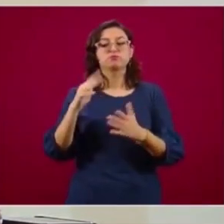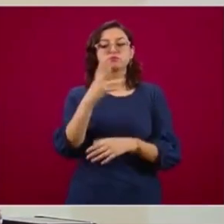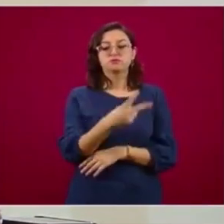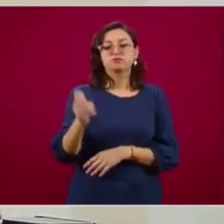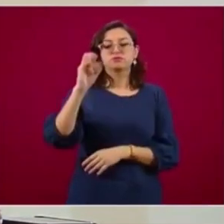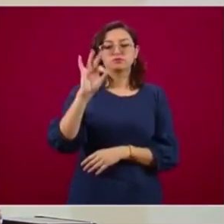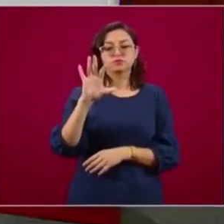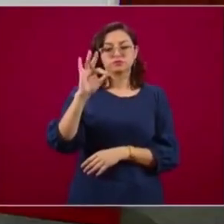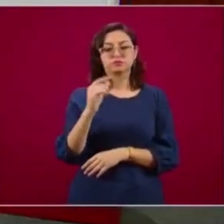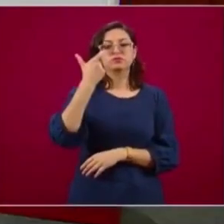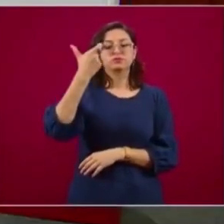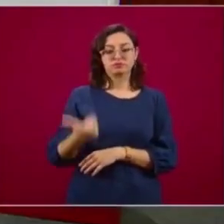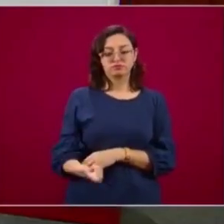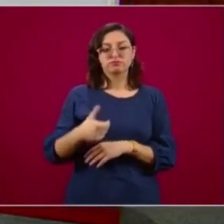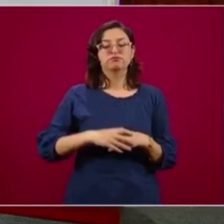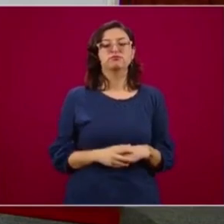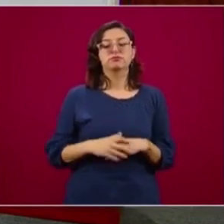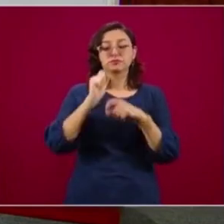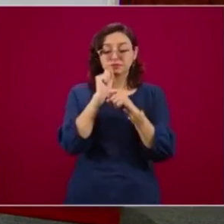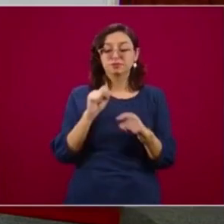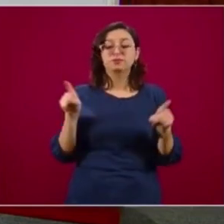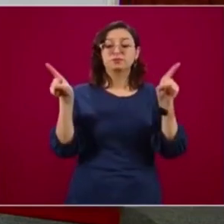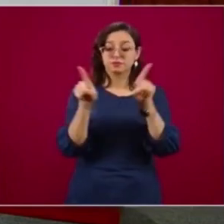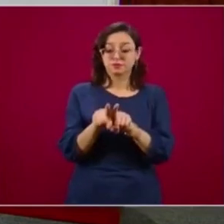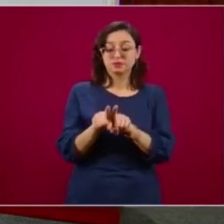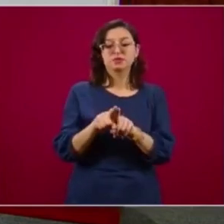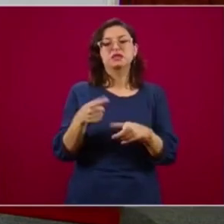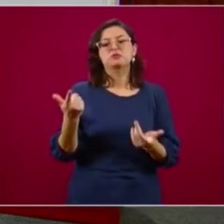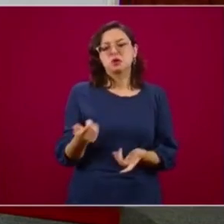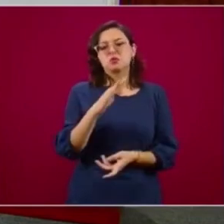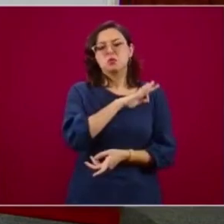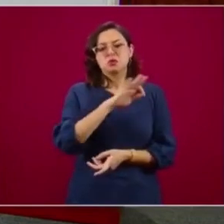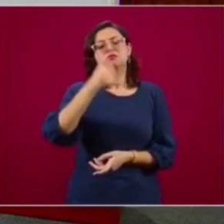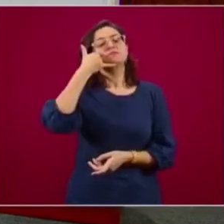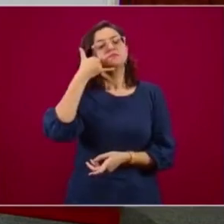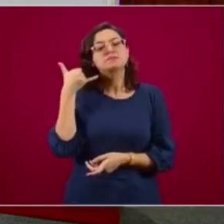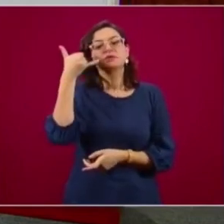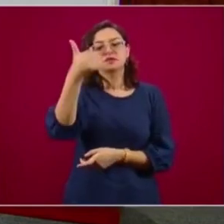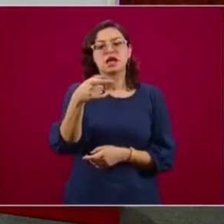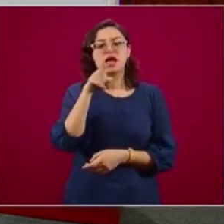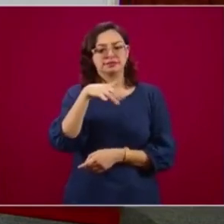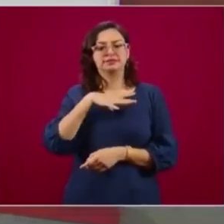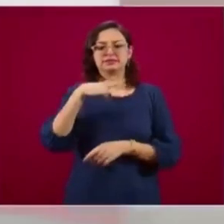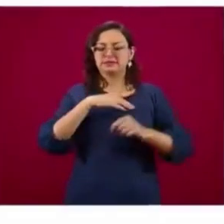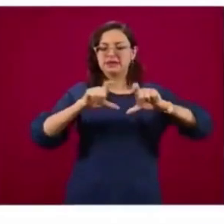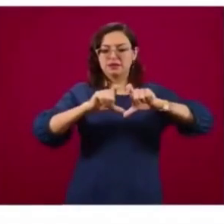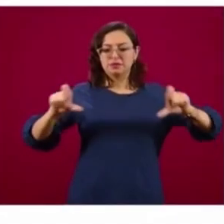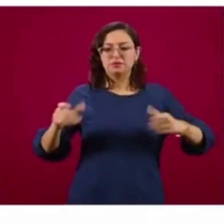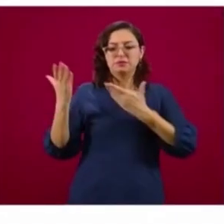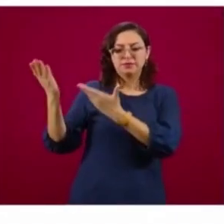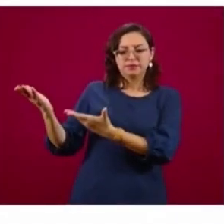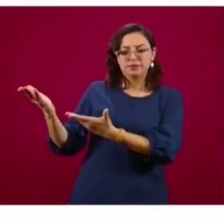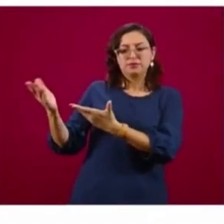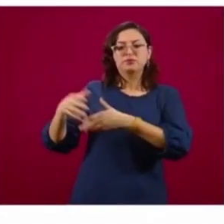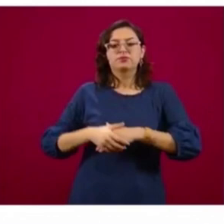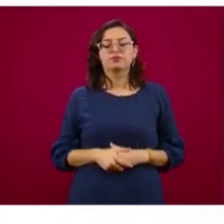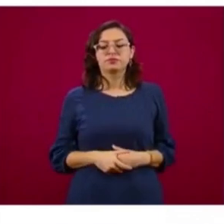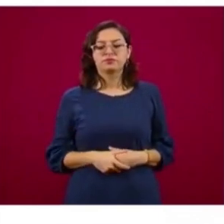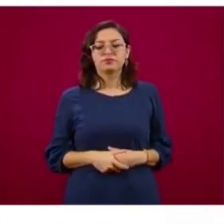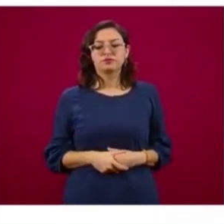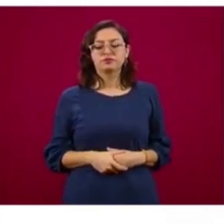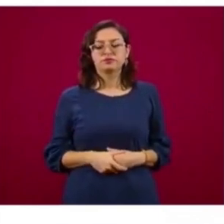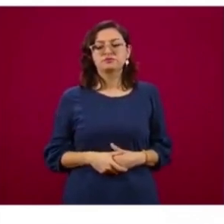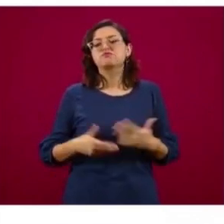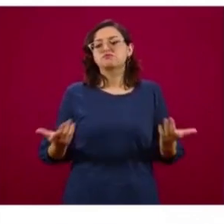También se dio un teléfono que aquí recordamos está en la pantalla, que es la línea del bienestar para todos